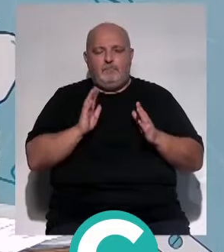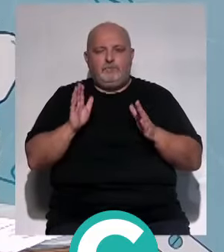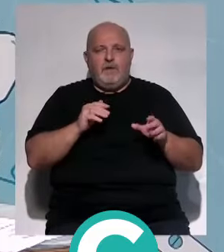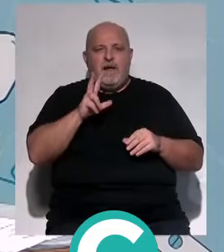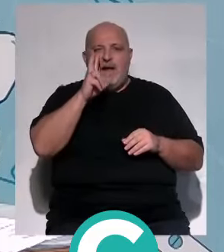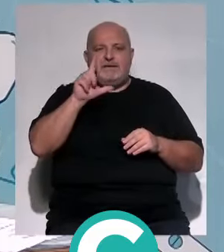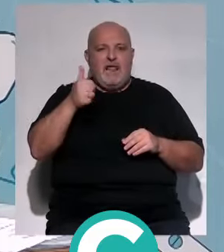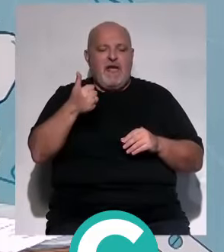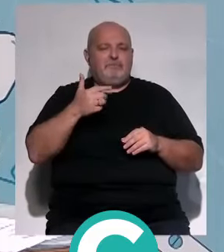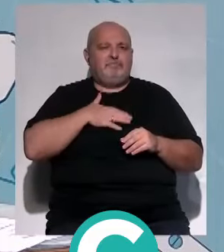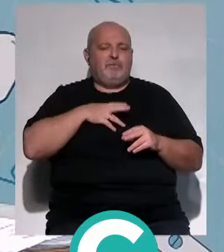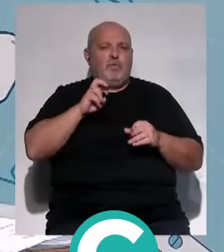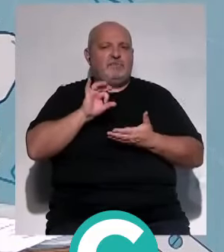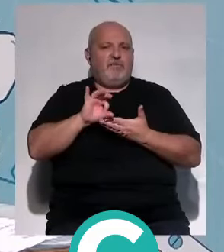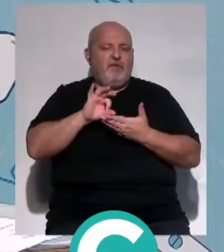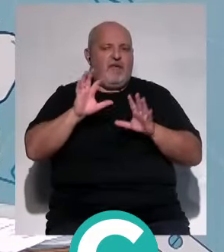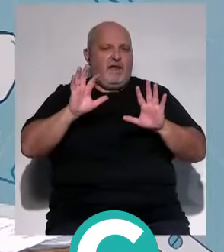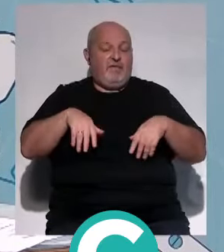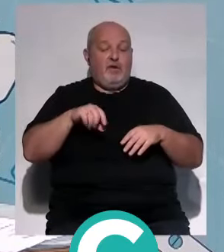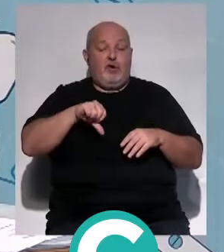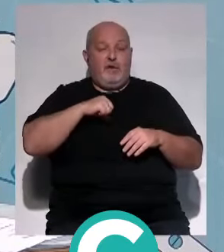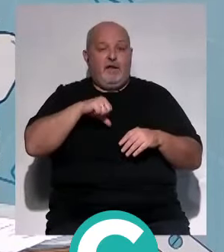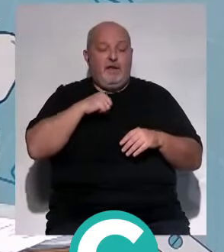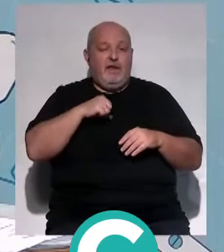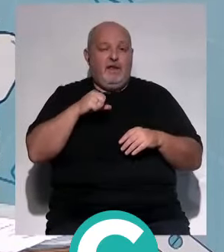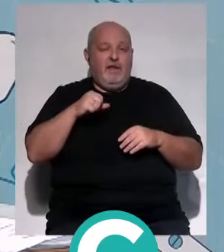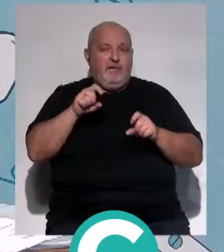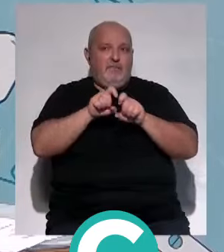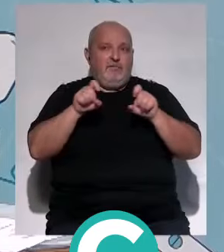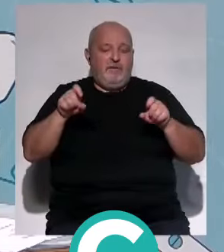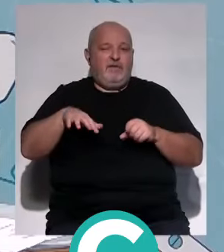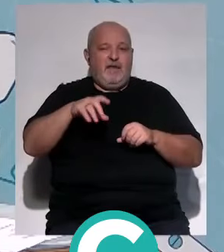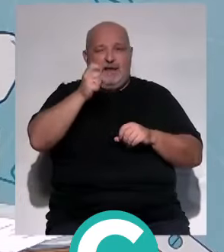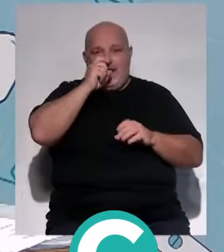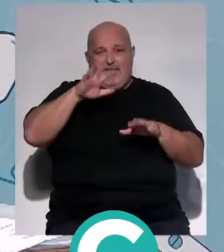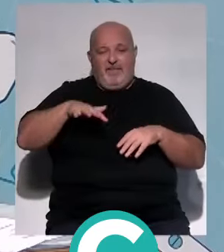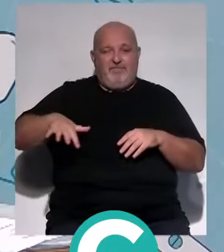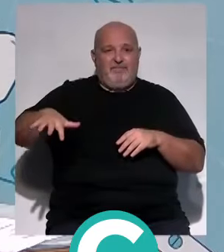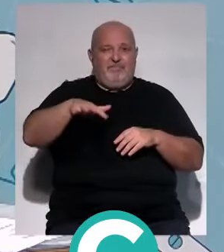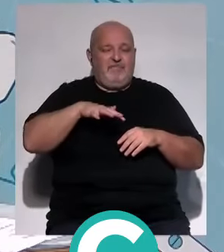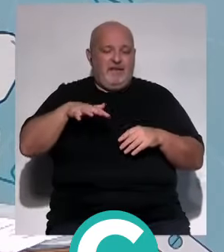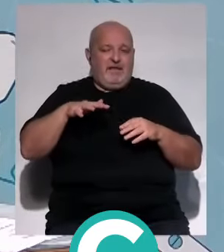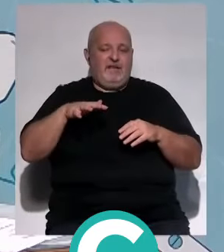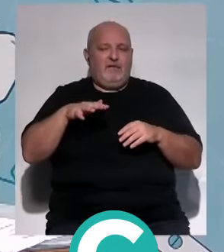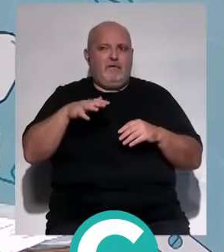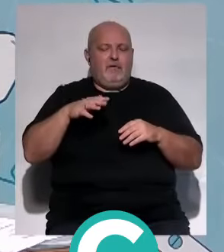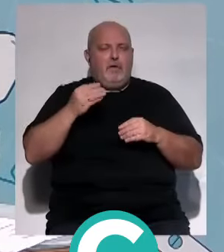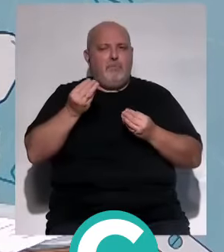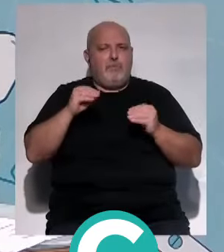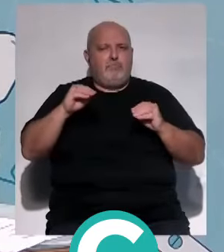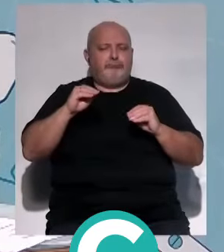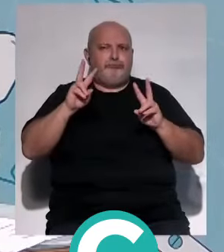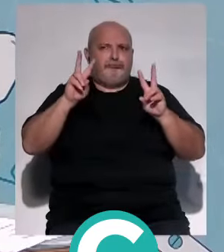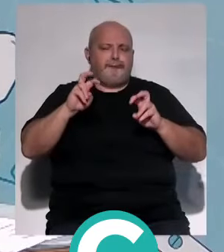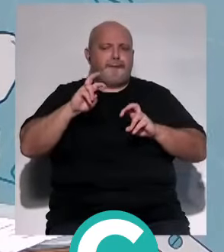HLA amplía sus servicios en Cádiz, el hospital de la compañía en el casco histórico de la capital gaditana está siendo sometido a